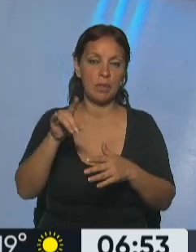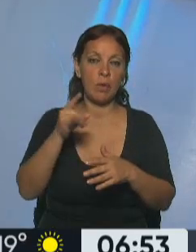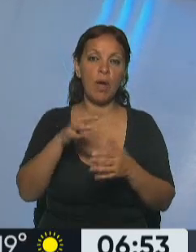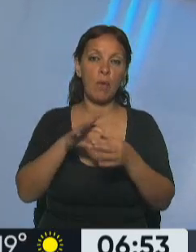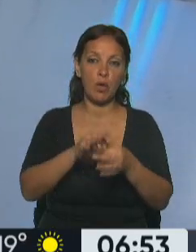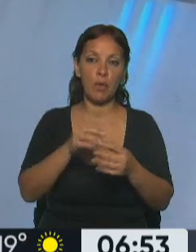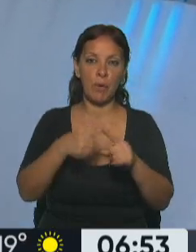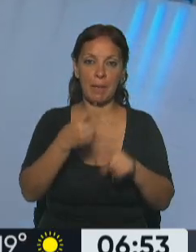en el ámbito de la Cámara de Diputados.